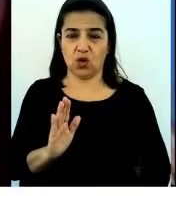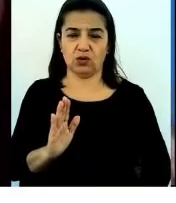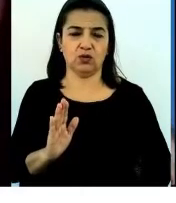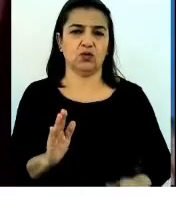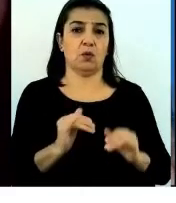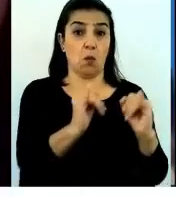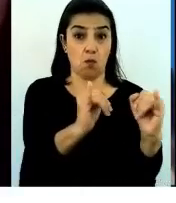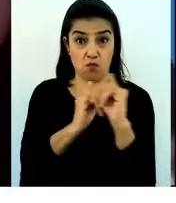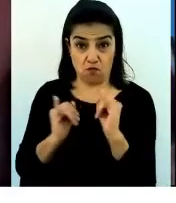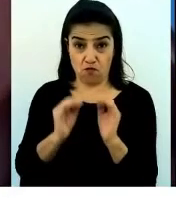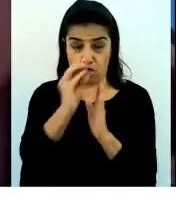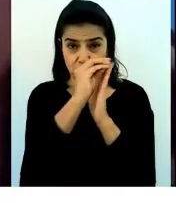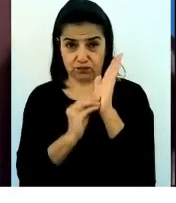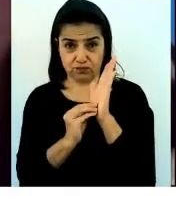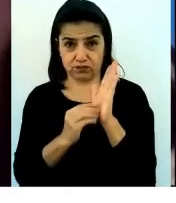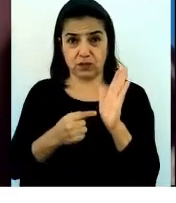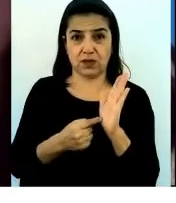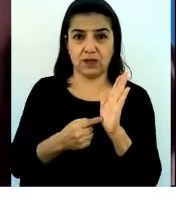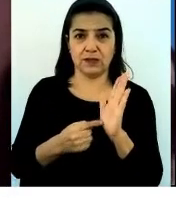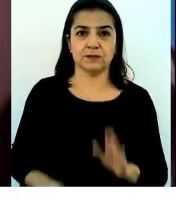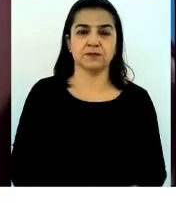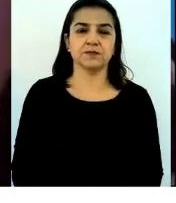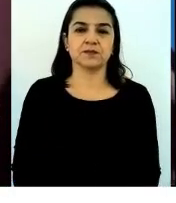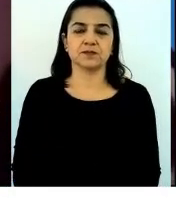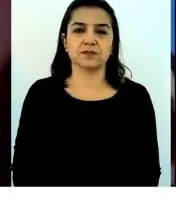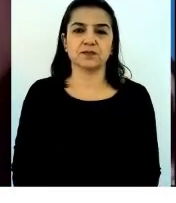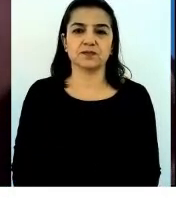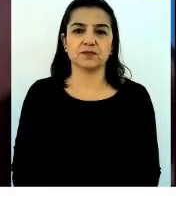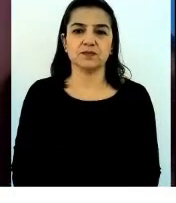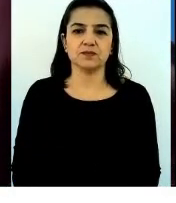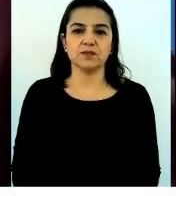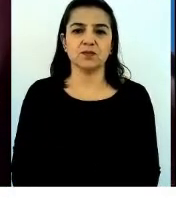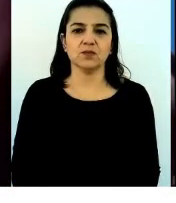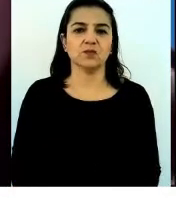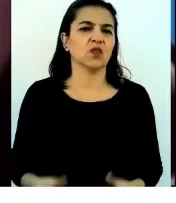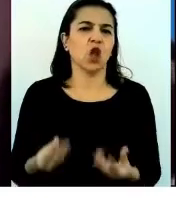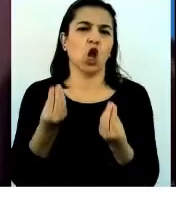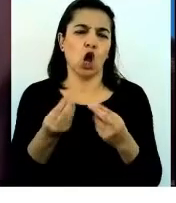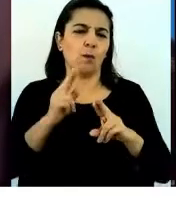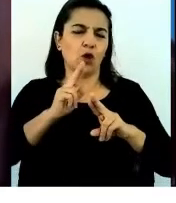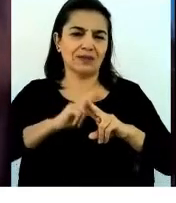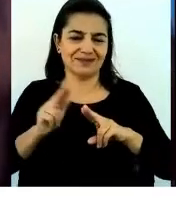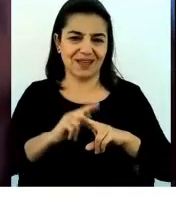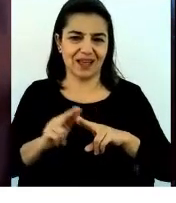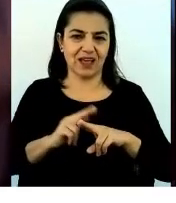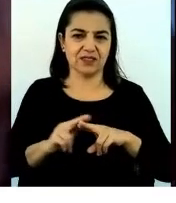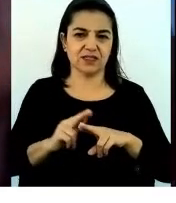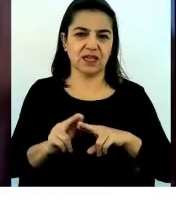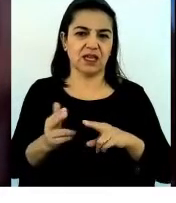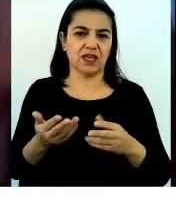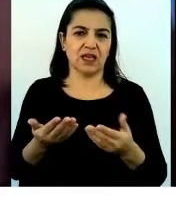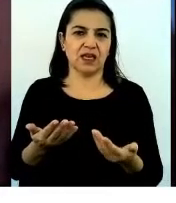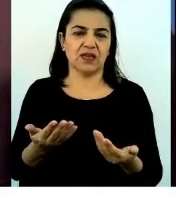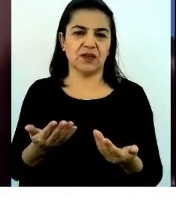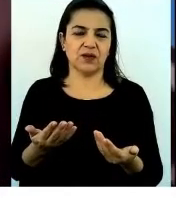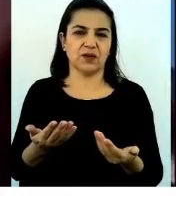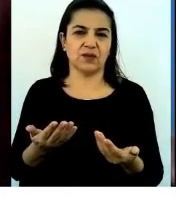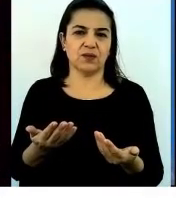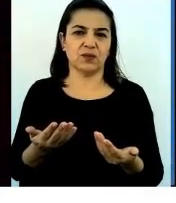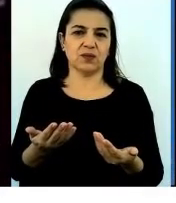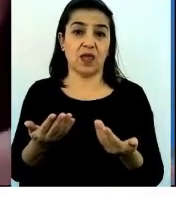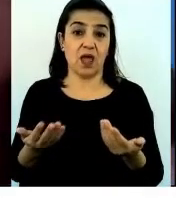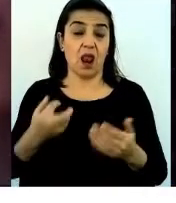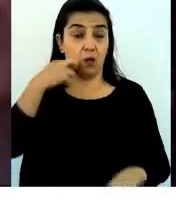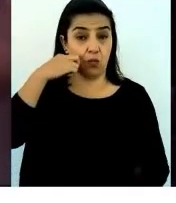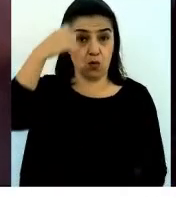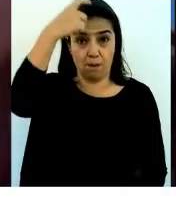understanding del pathways, de las químicas, como se hacen en los humanos,